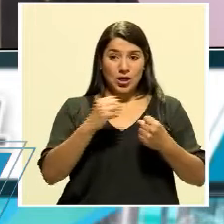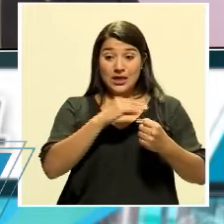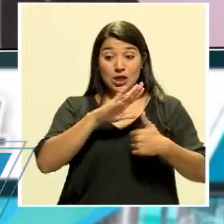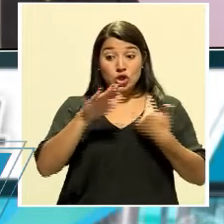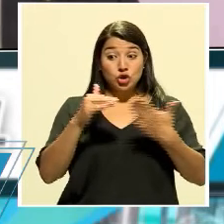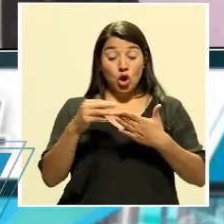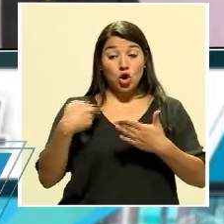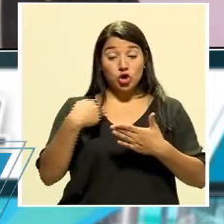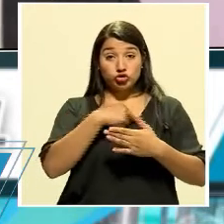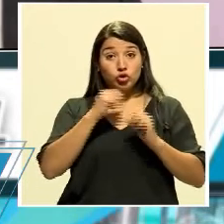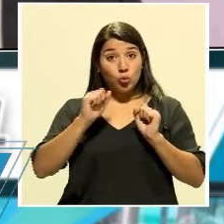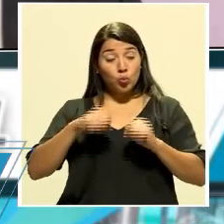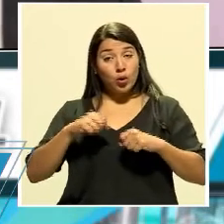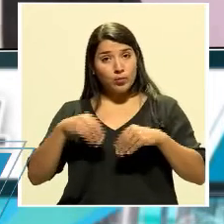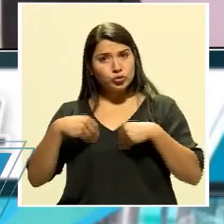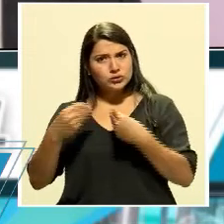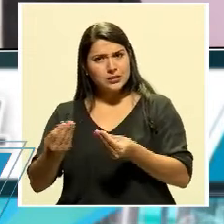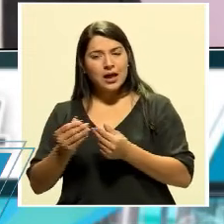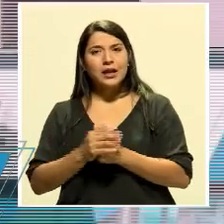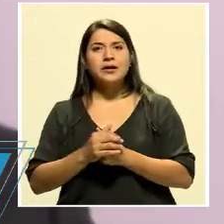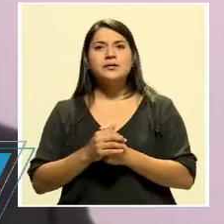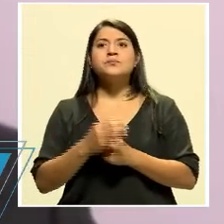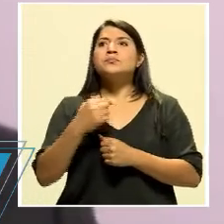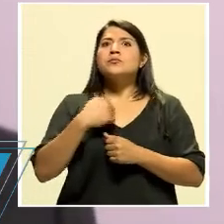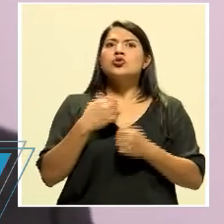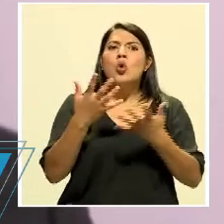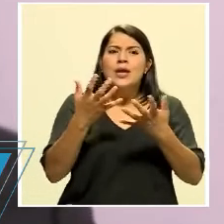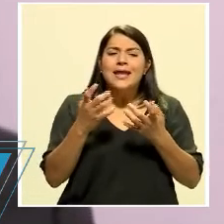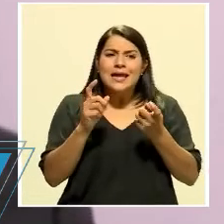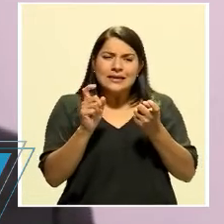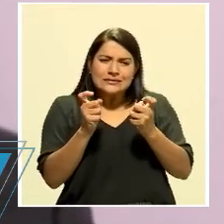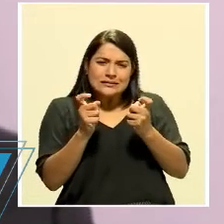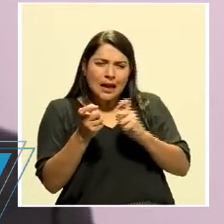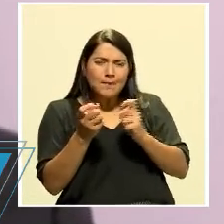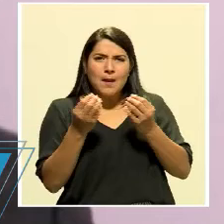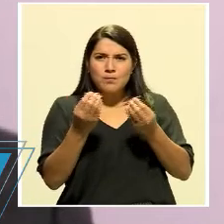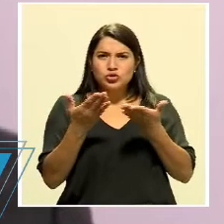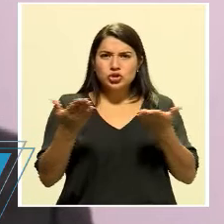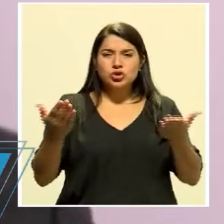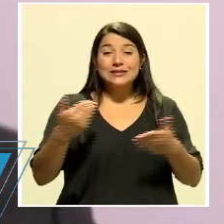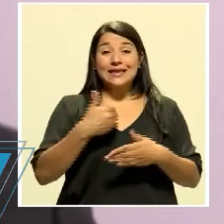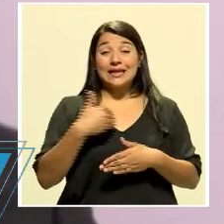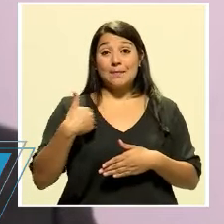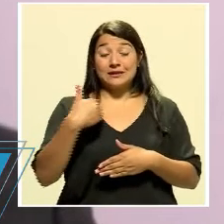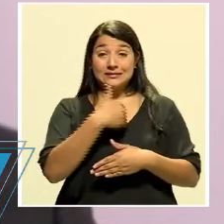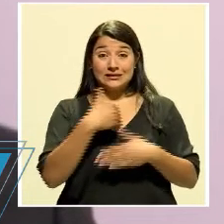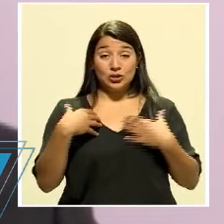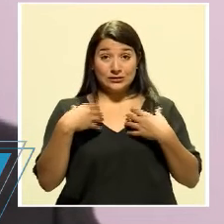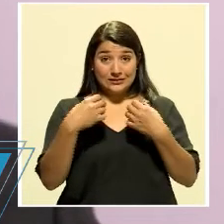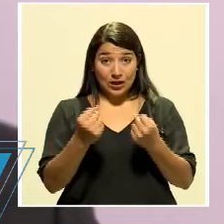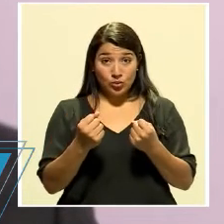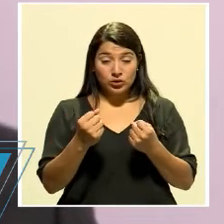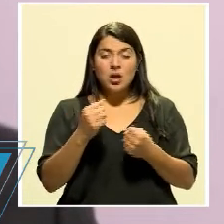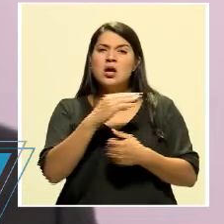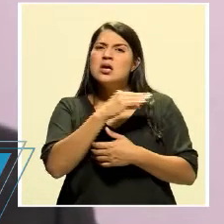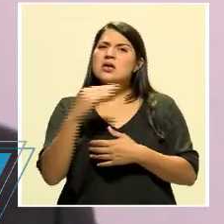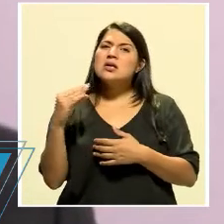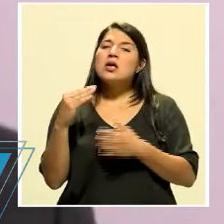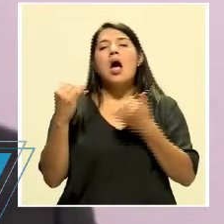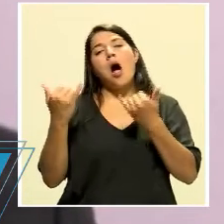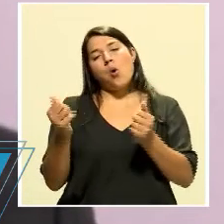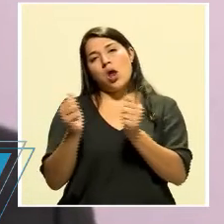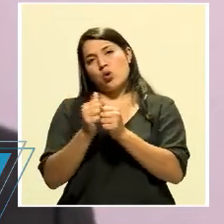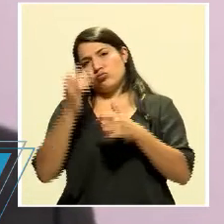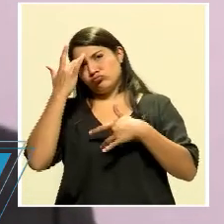Yo tenía mis deseos de modernizar muchas de las cosas que tenemos en el Ministerio, pues, obviamente, en medio de esta